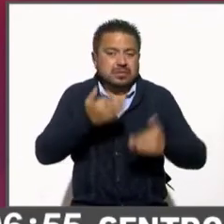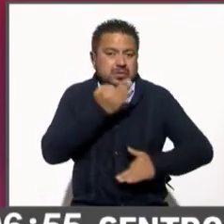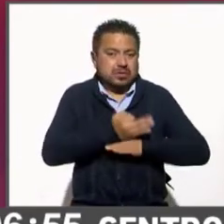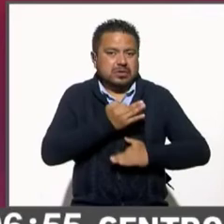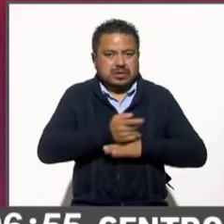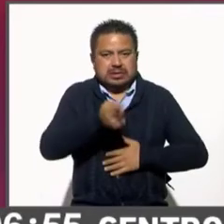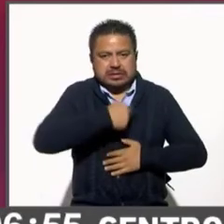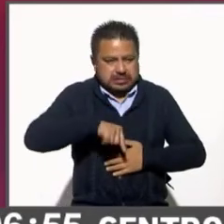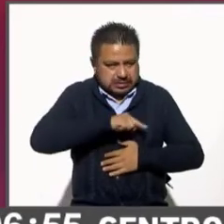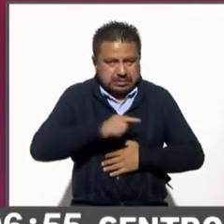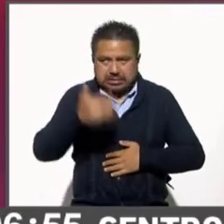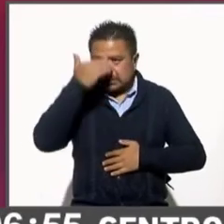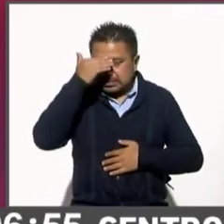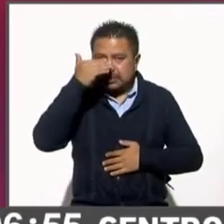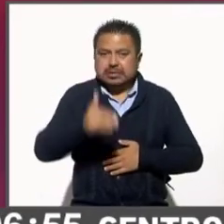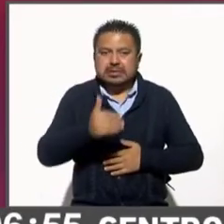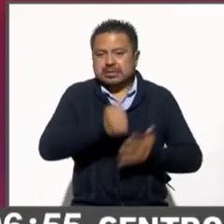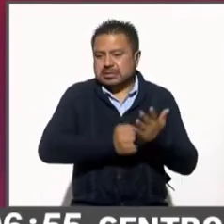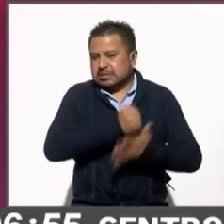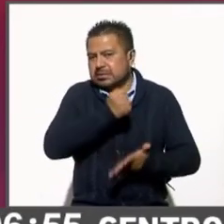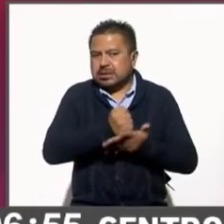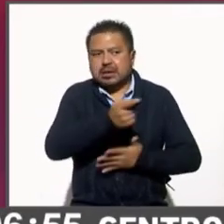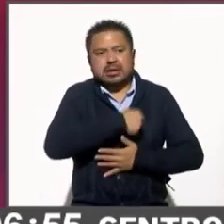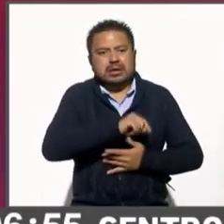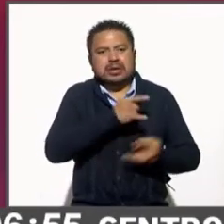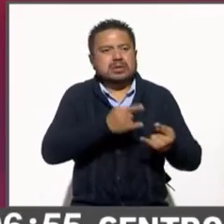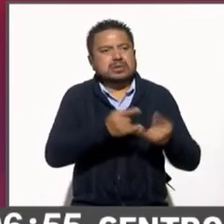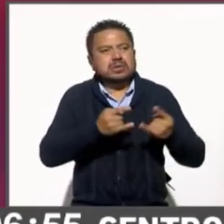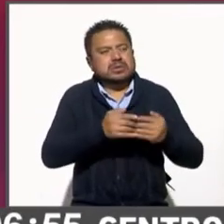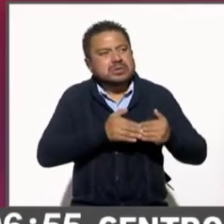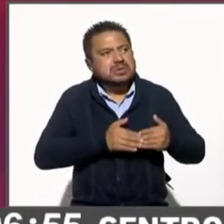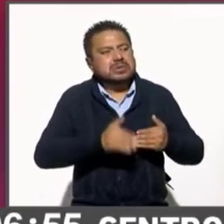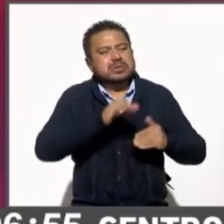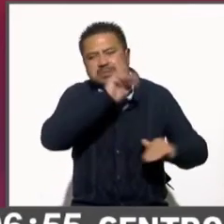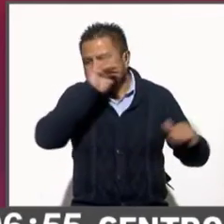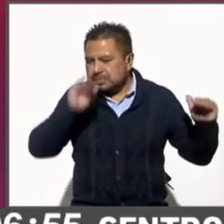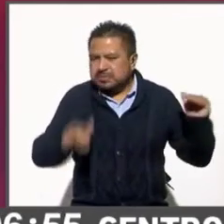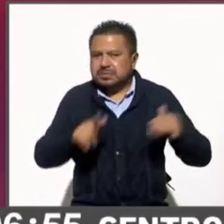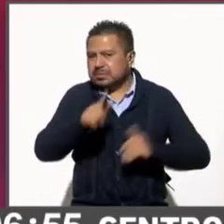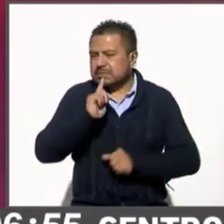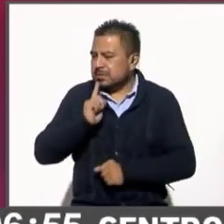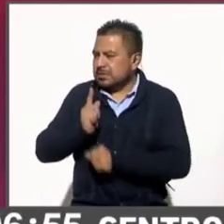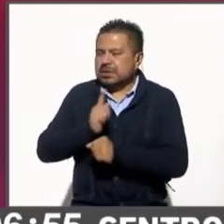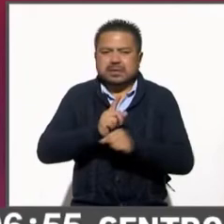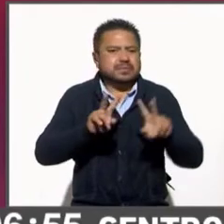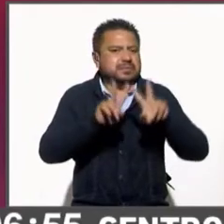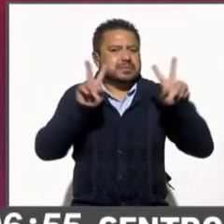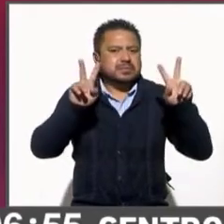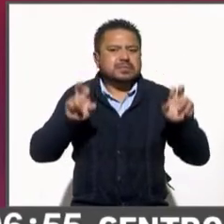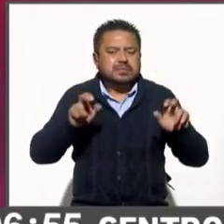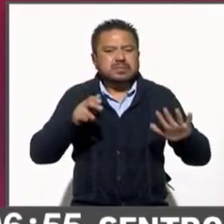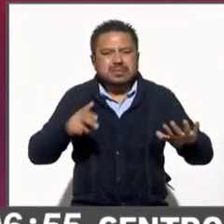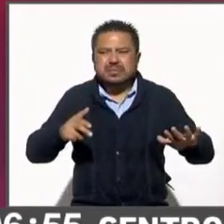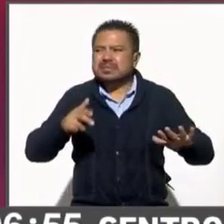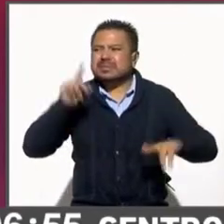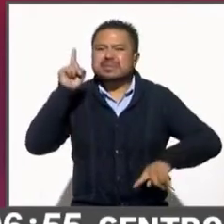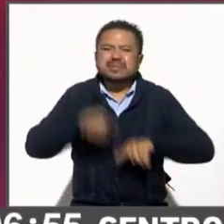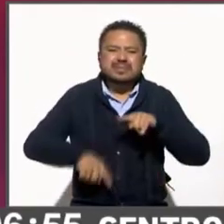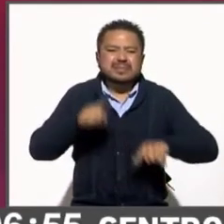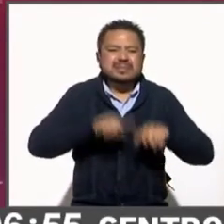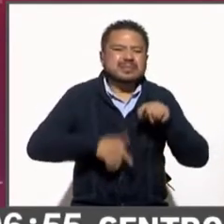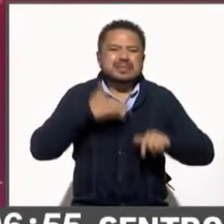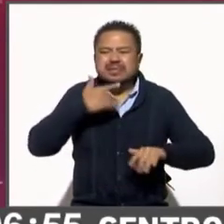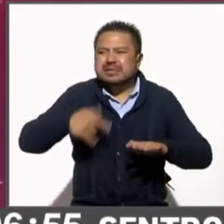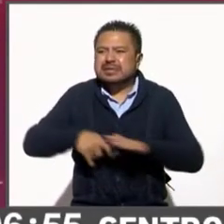aprobaciones fueron históricamente bajas. Si lo ves en el tema de combate a la pobreza, es el siguiente